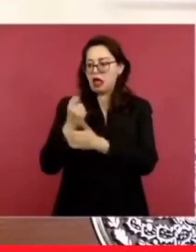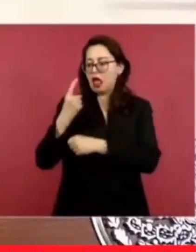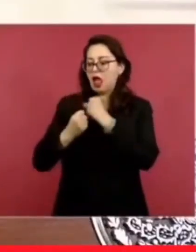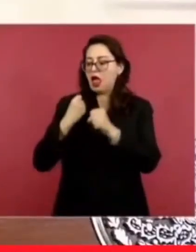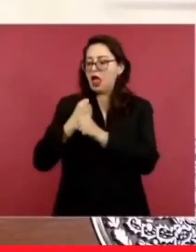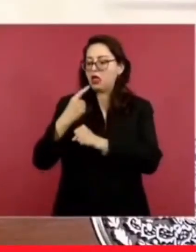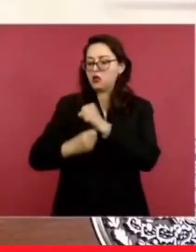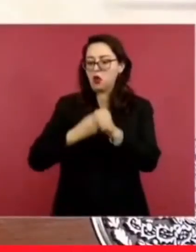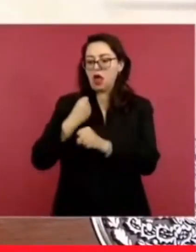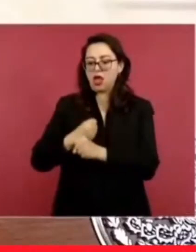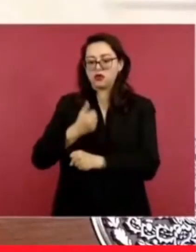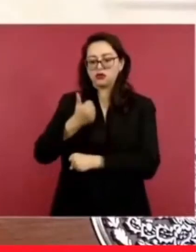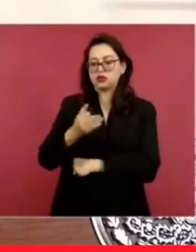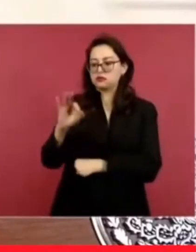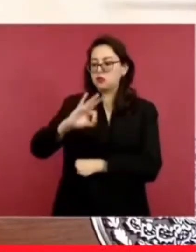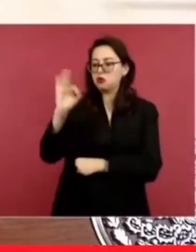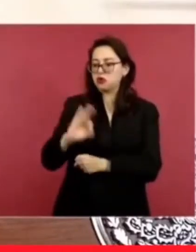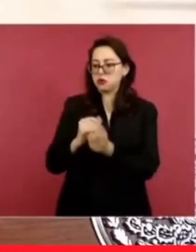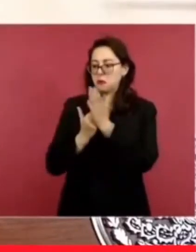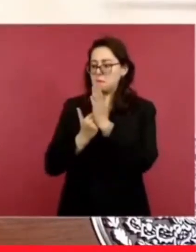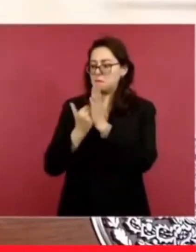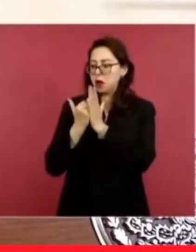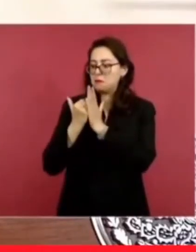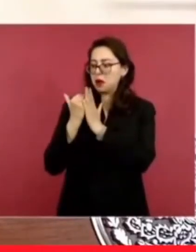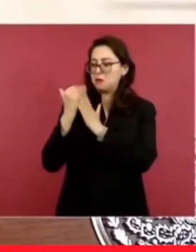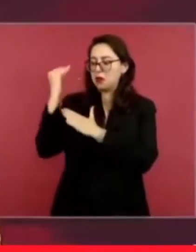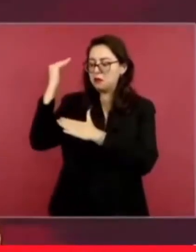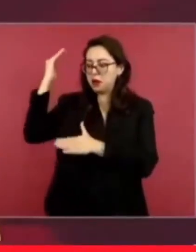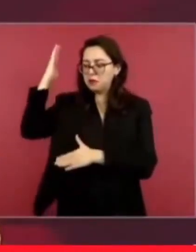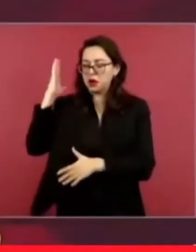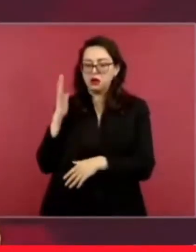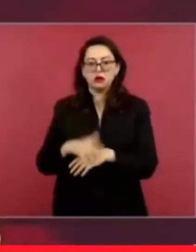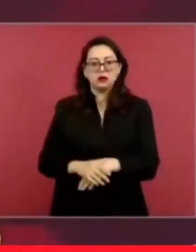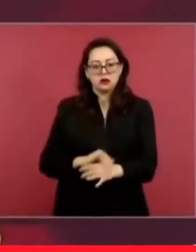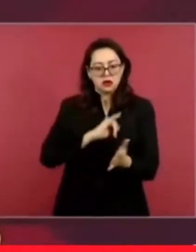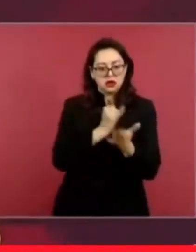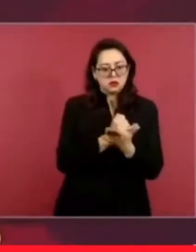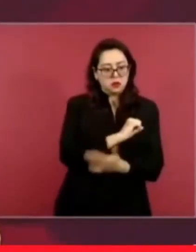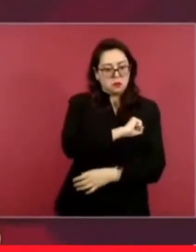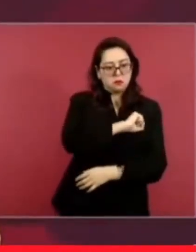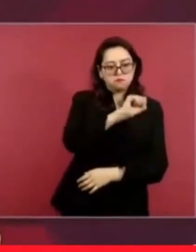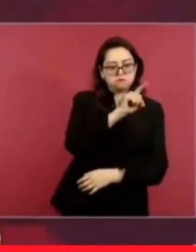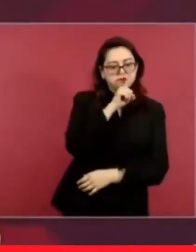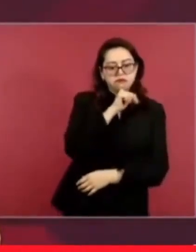sin devaluación y sin inflación.